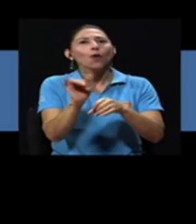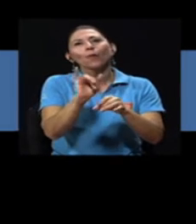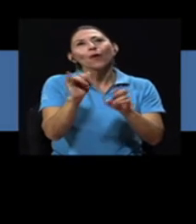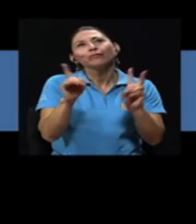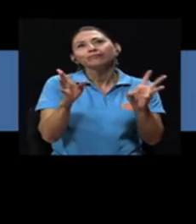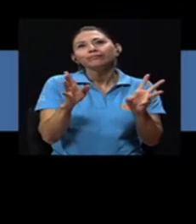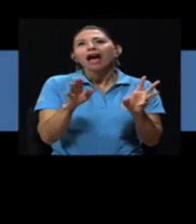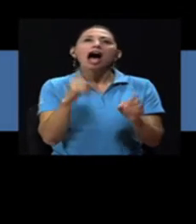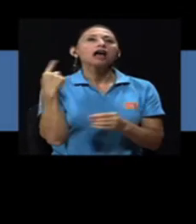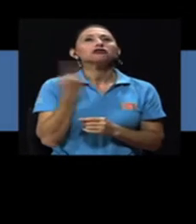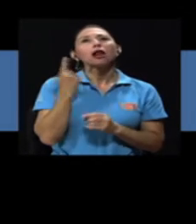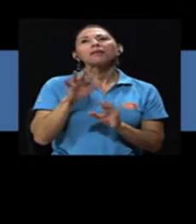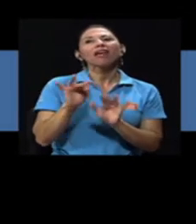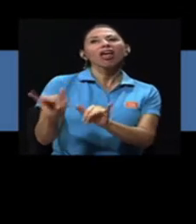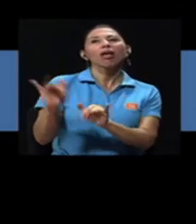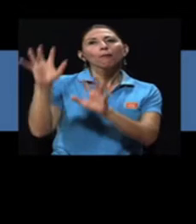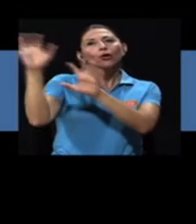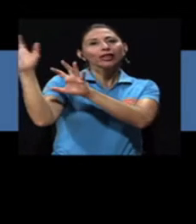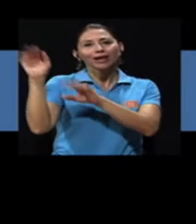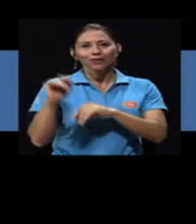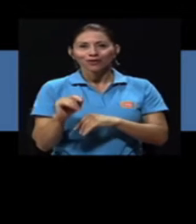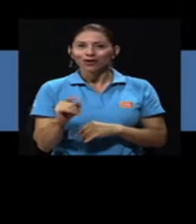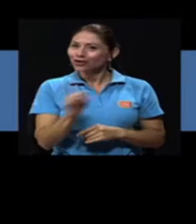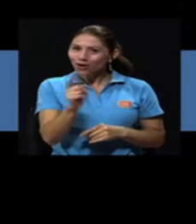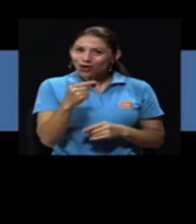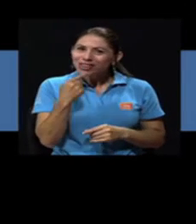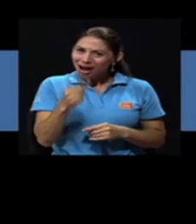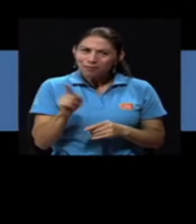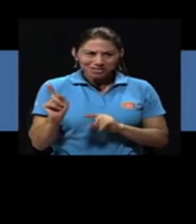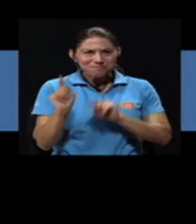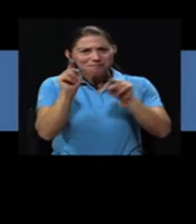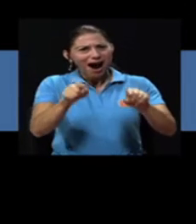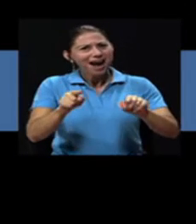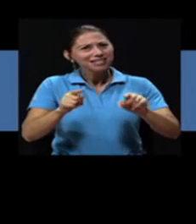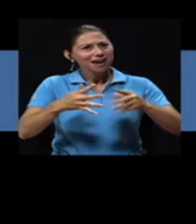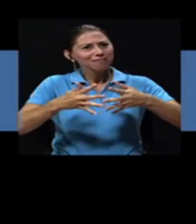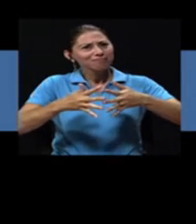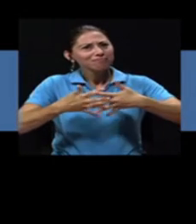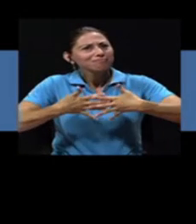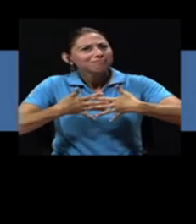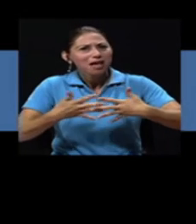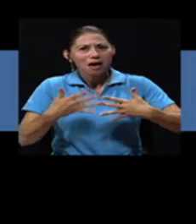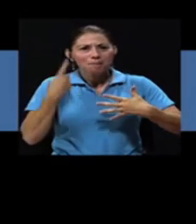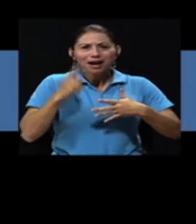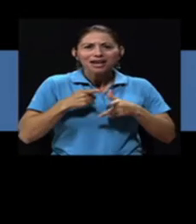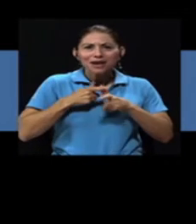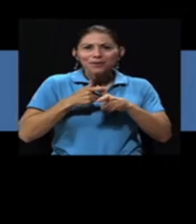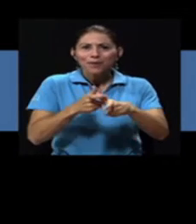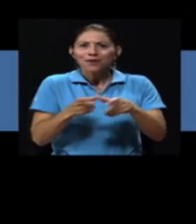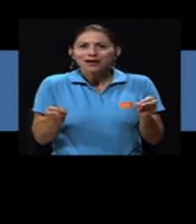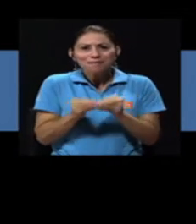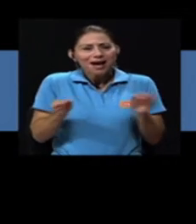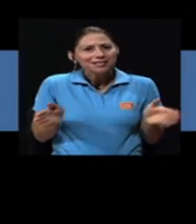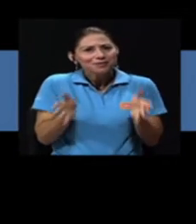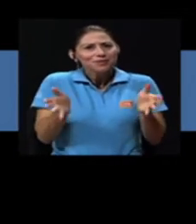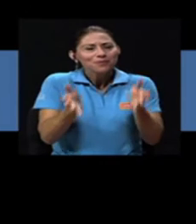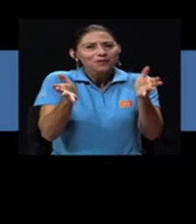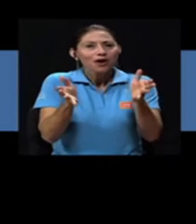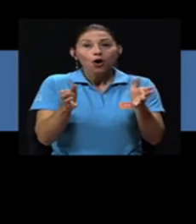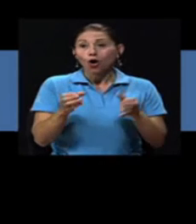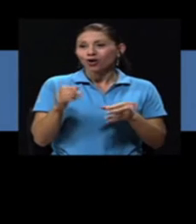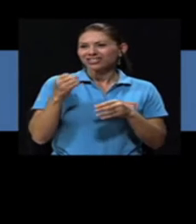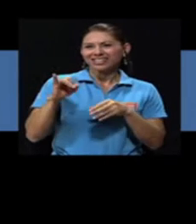siempre los dejan de portero o algo así, no, más bien como, madre, no, usted vaya de volante, entonces corre más o si están haciendo,